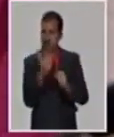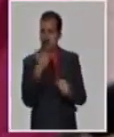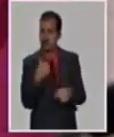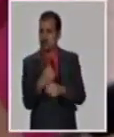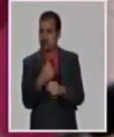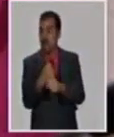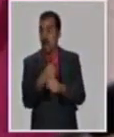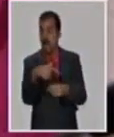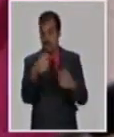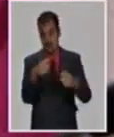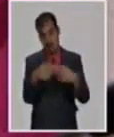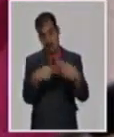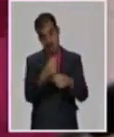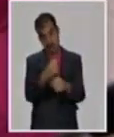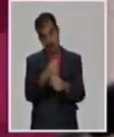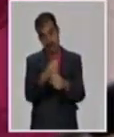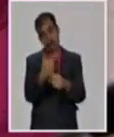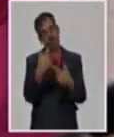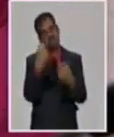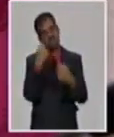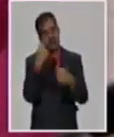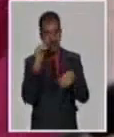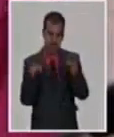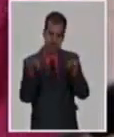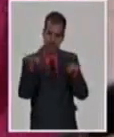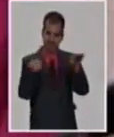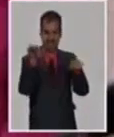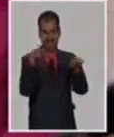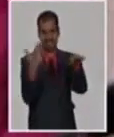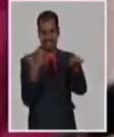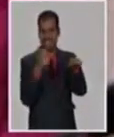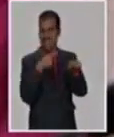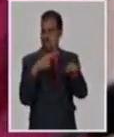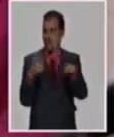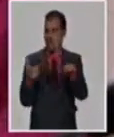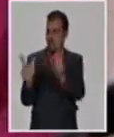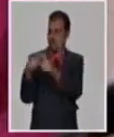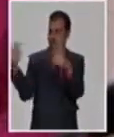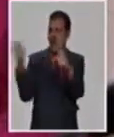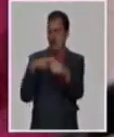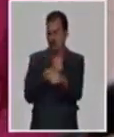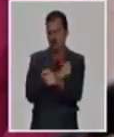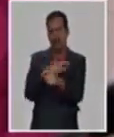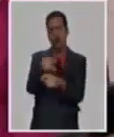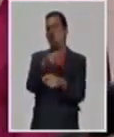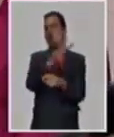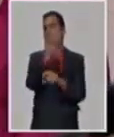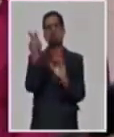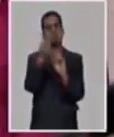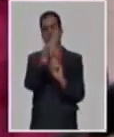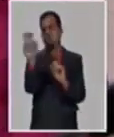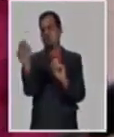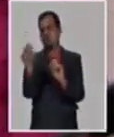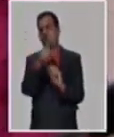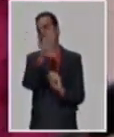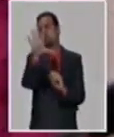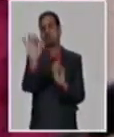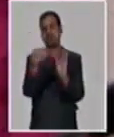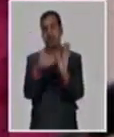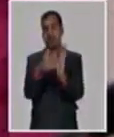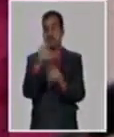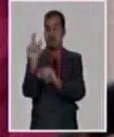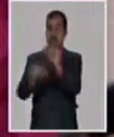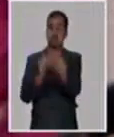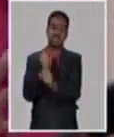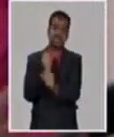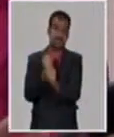estrategia, pero que eso tenga un respaldo. Y eso tiene que ir marchando. Si estamos hablando ahora que le podemos llegar a 150.000 trabajadores